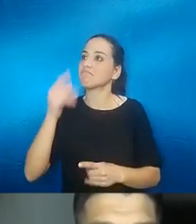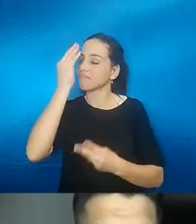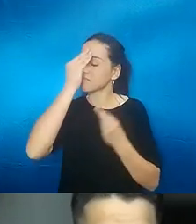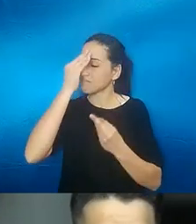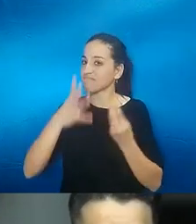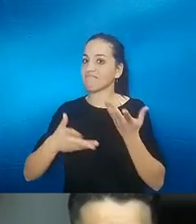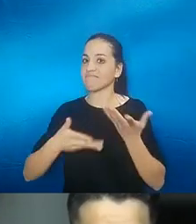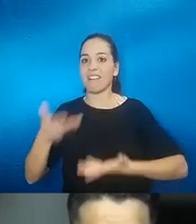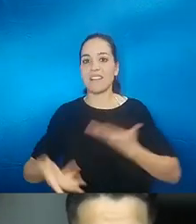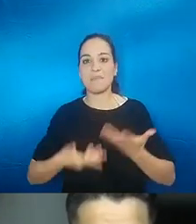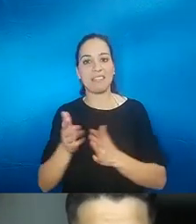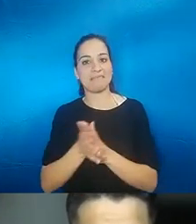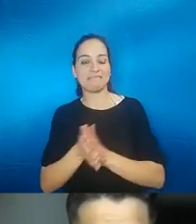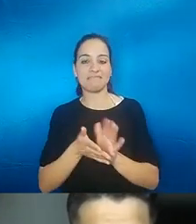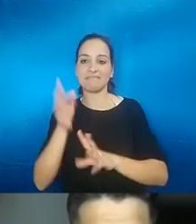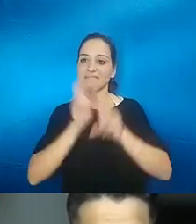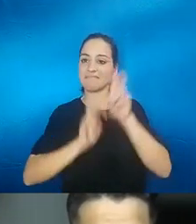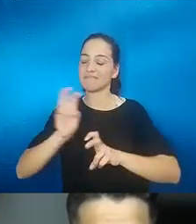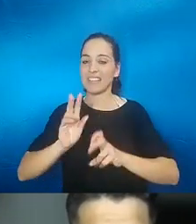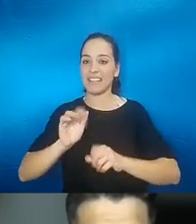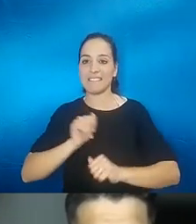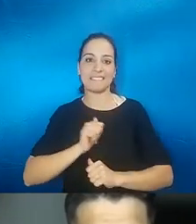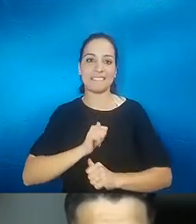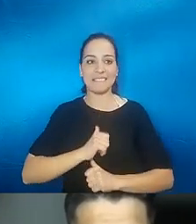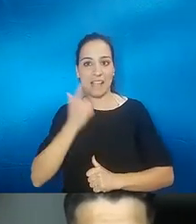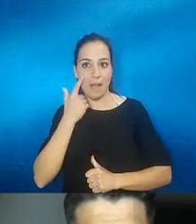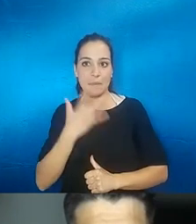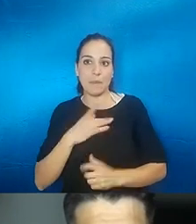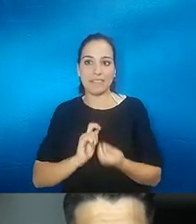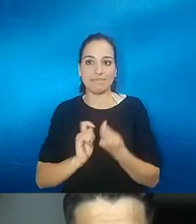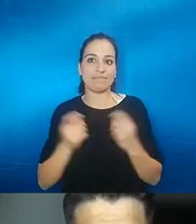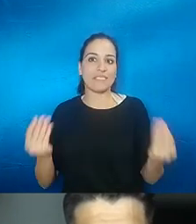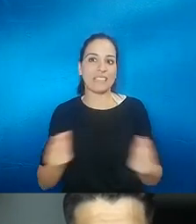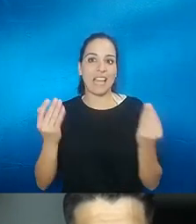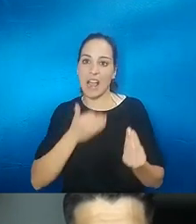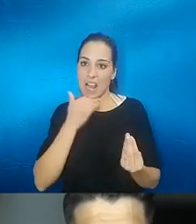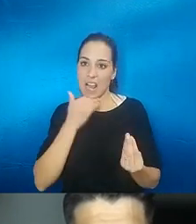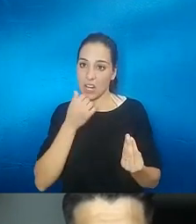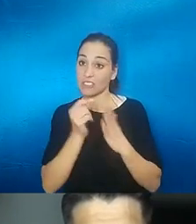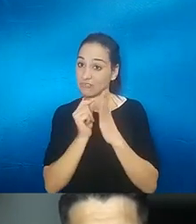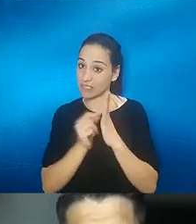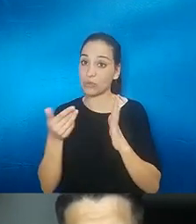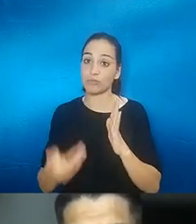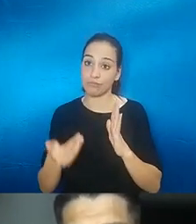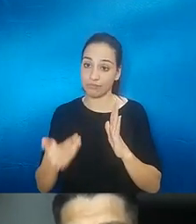a buscar con más esperanza y todo eso va a hacer una mejoría que es un porcentaje muy importante también